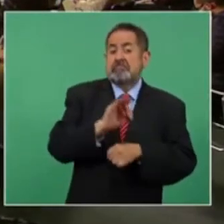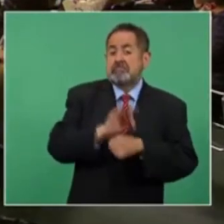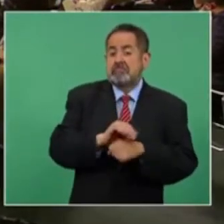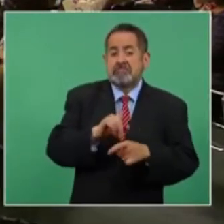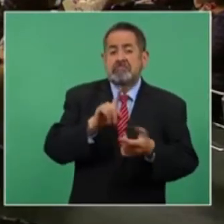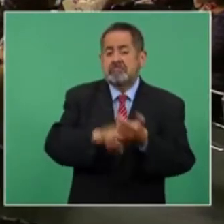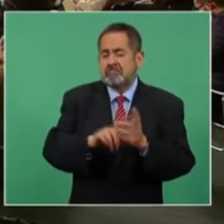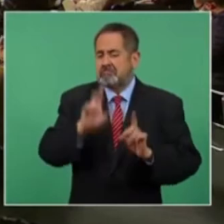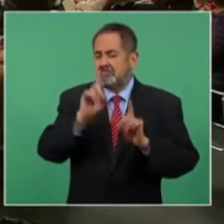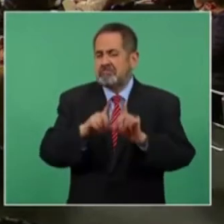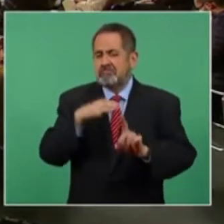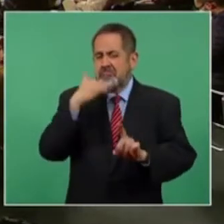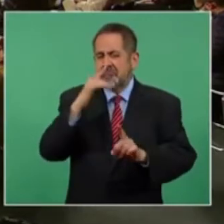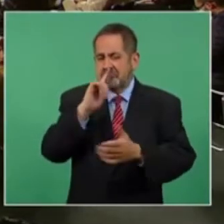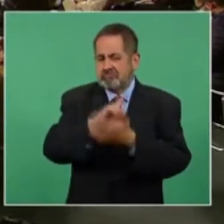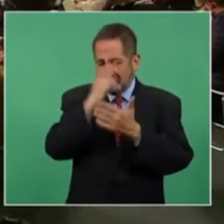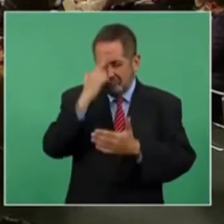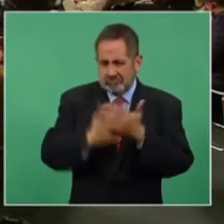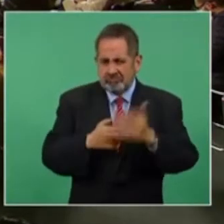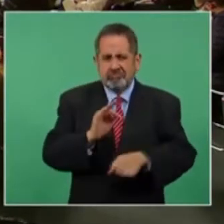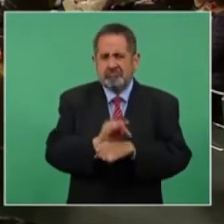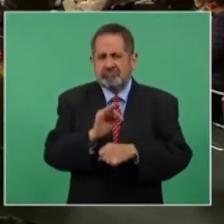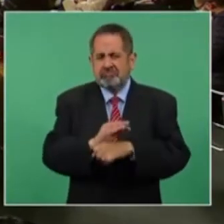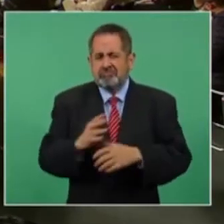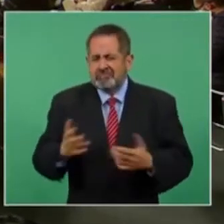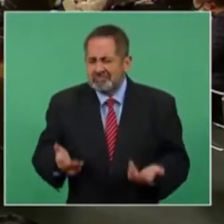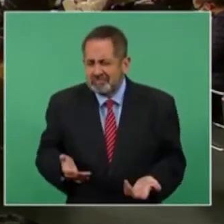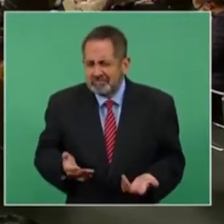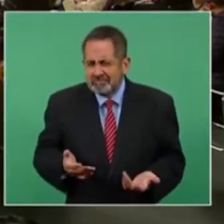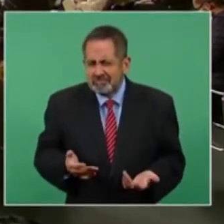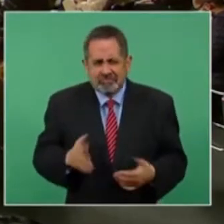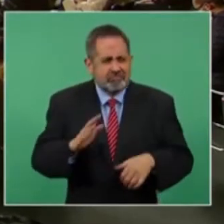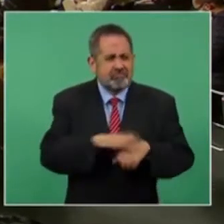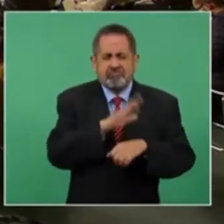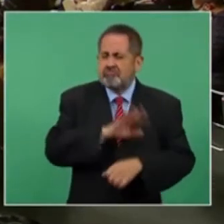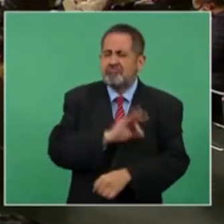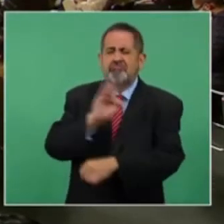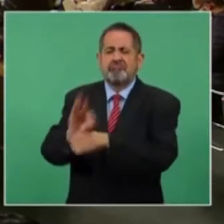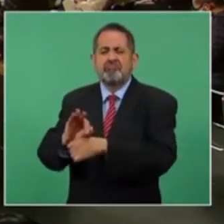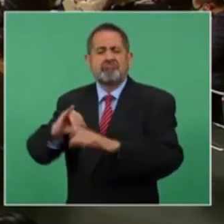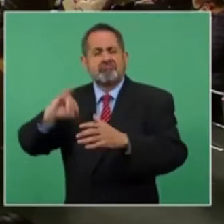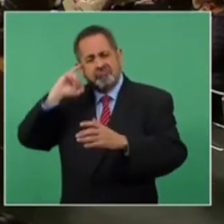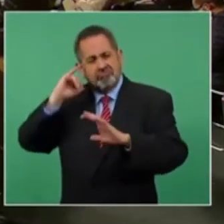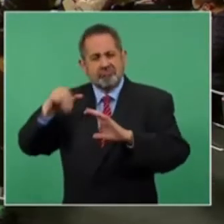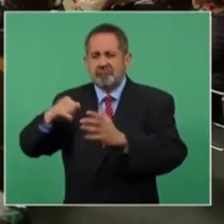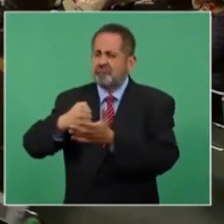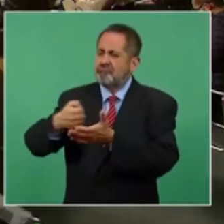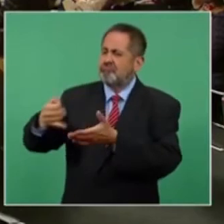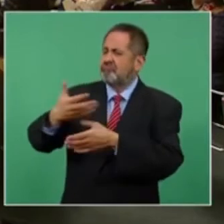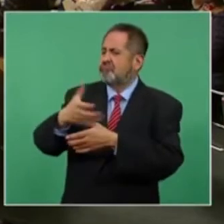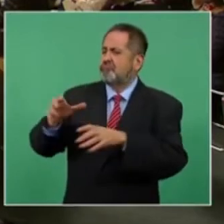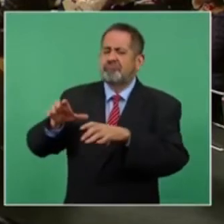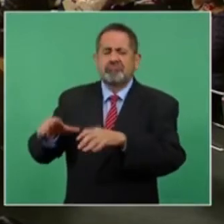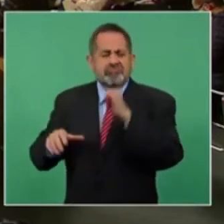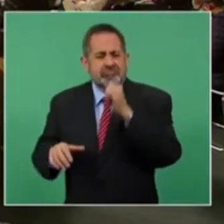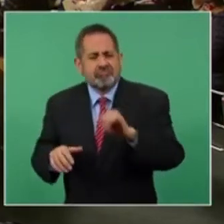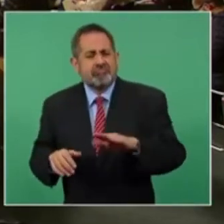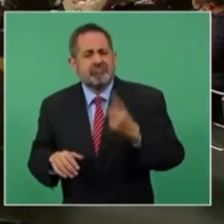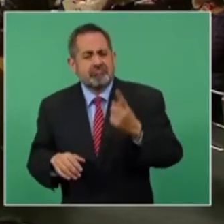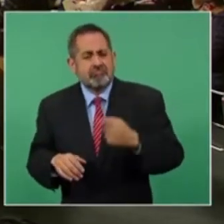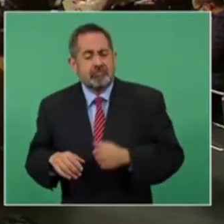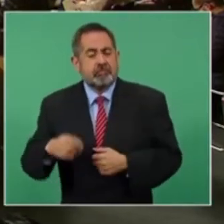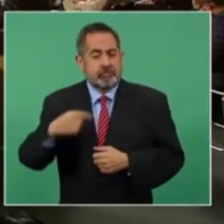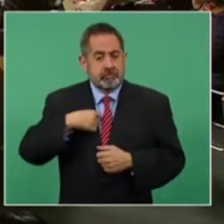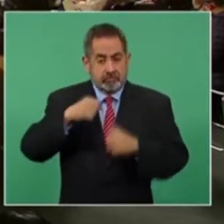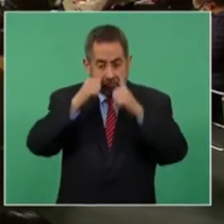delincuente. ¿Y por qué no se hace eso con el campesino? Hay una situación que yo estaba